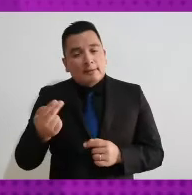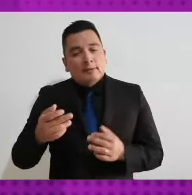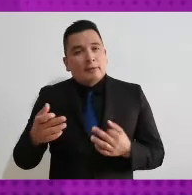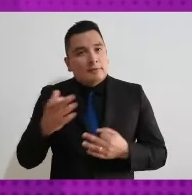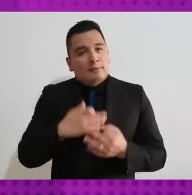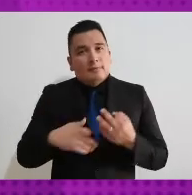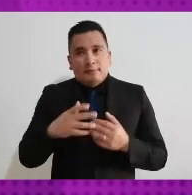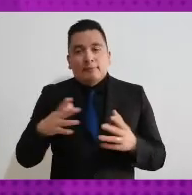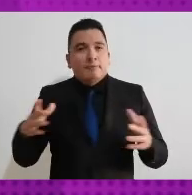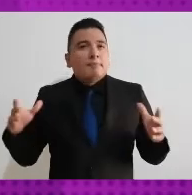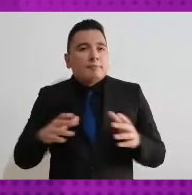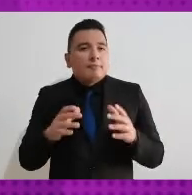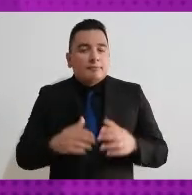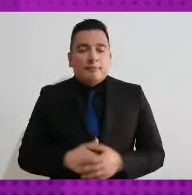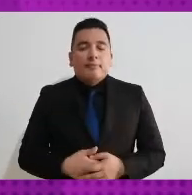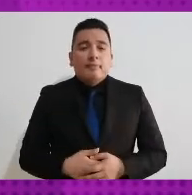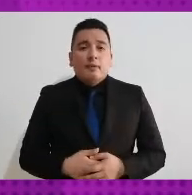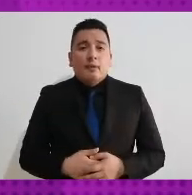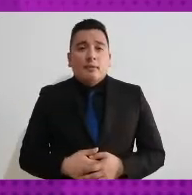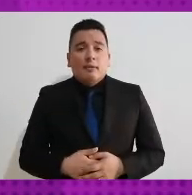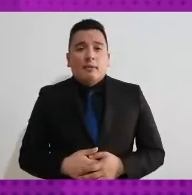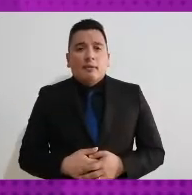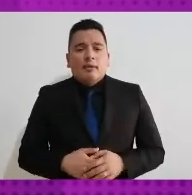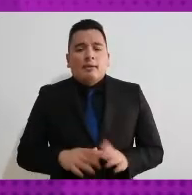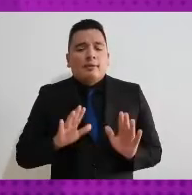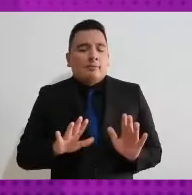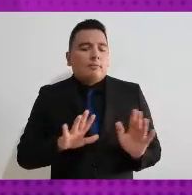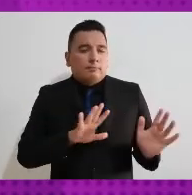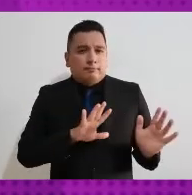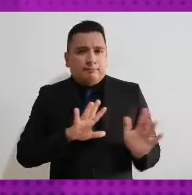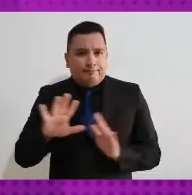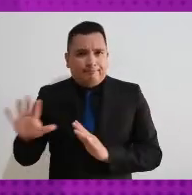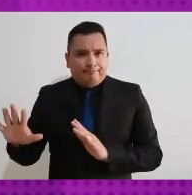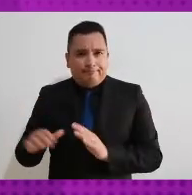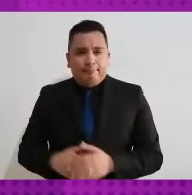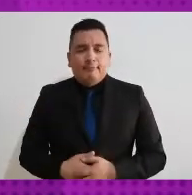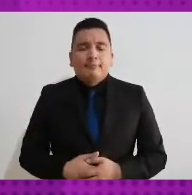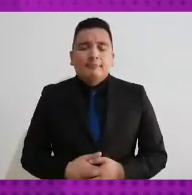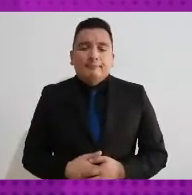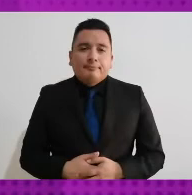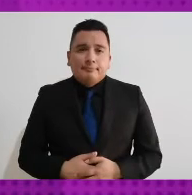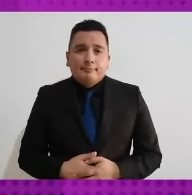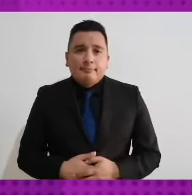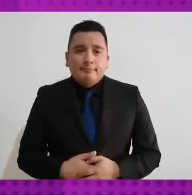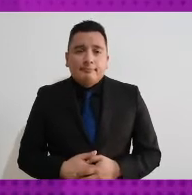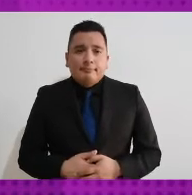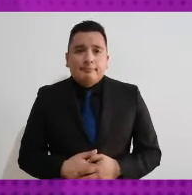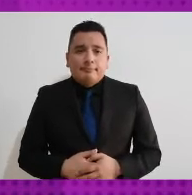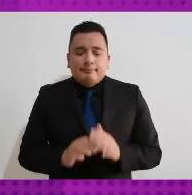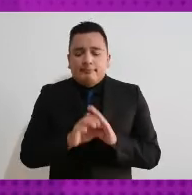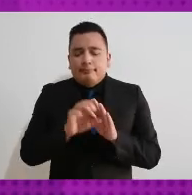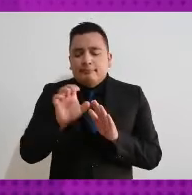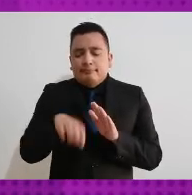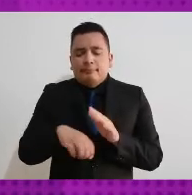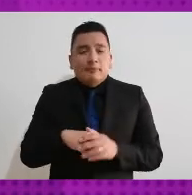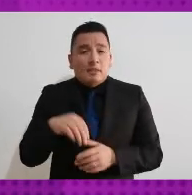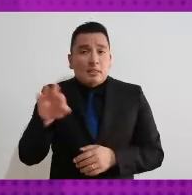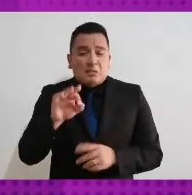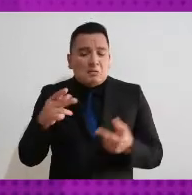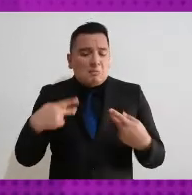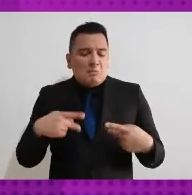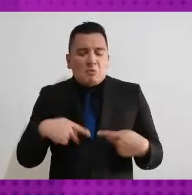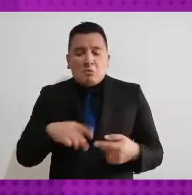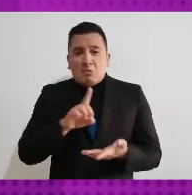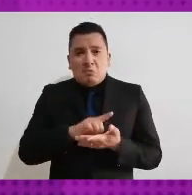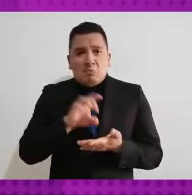compartiste entonces pasando a otro tema por ejemplo el caso de las personas con